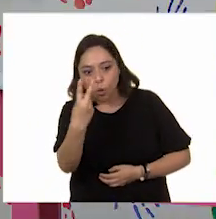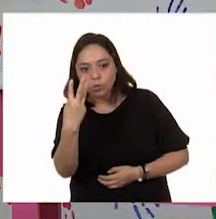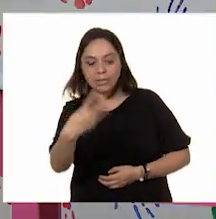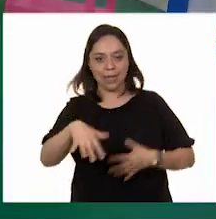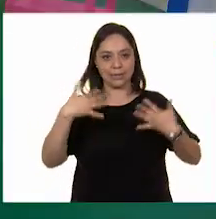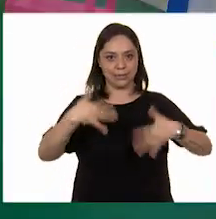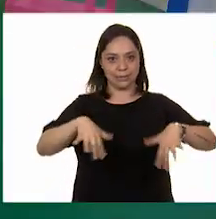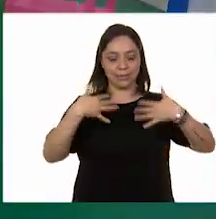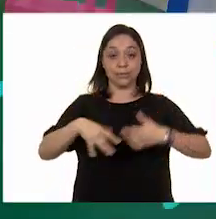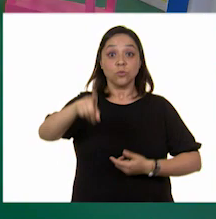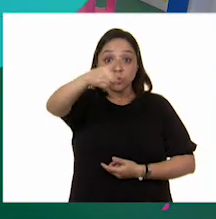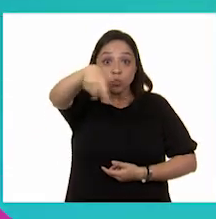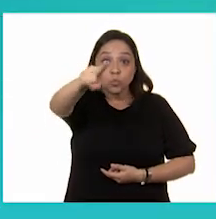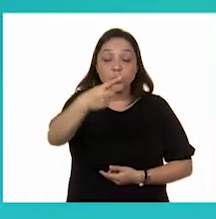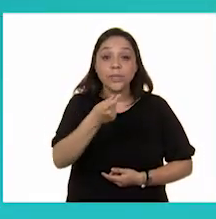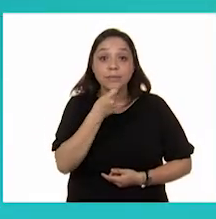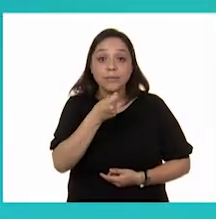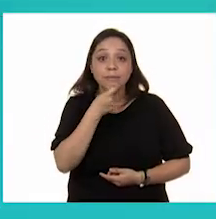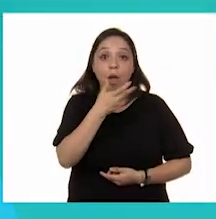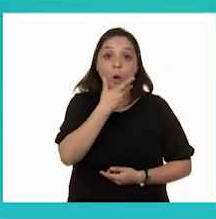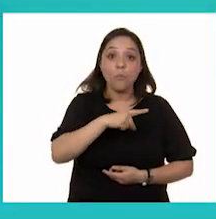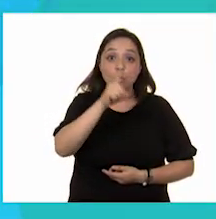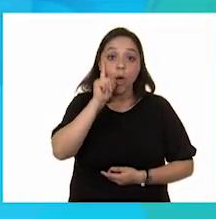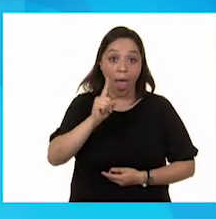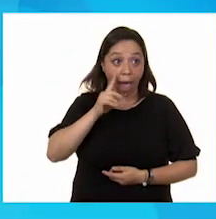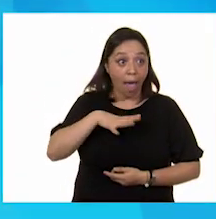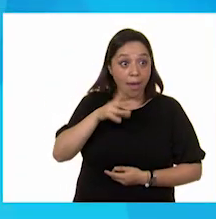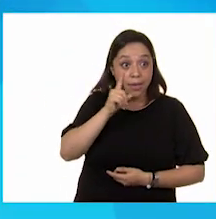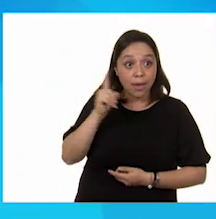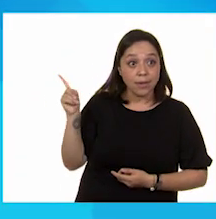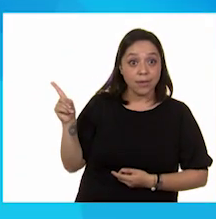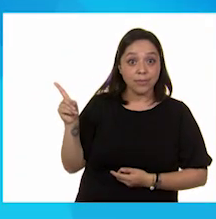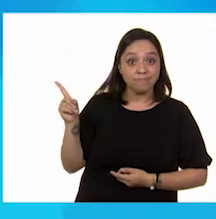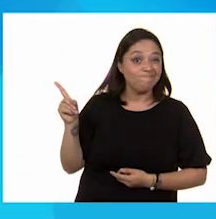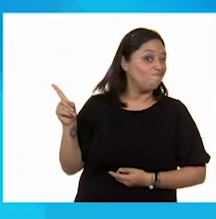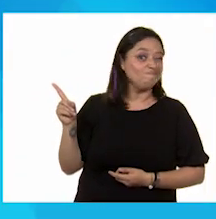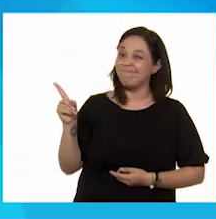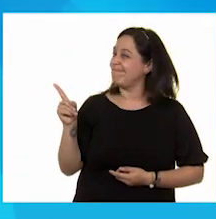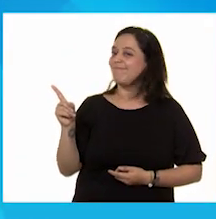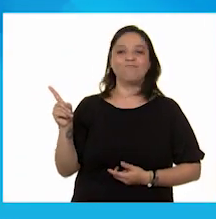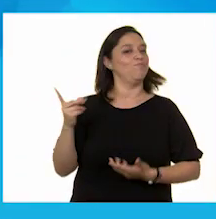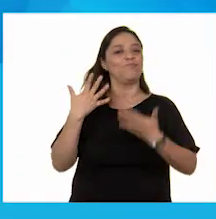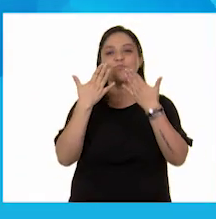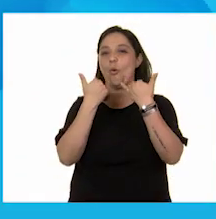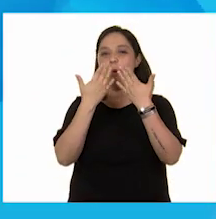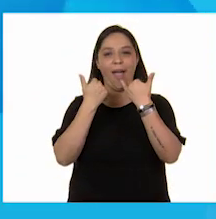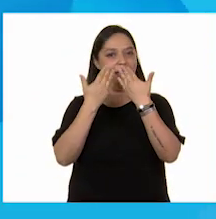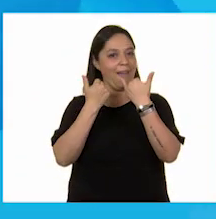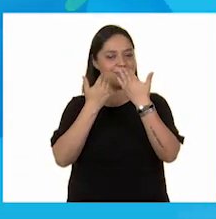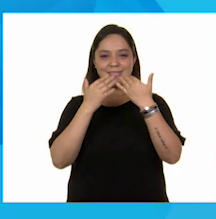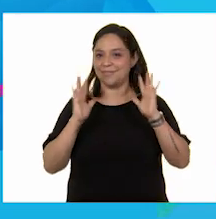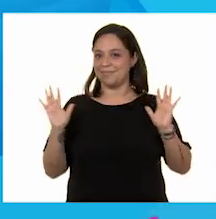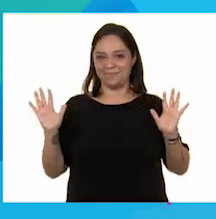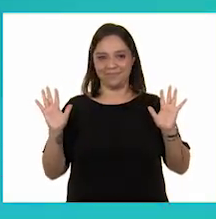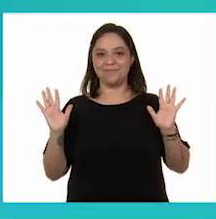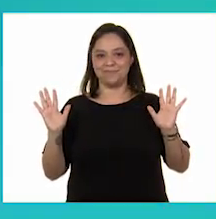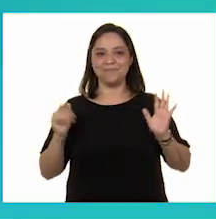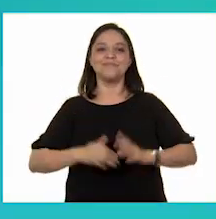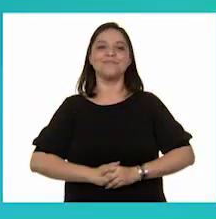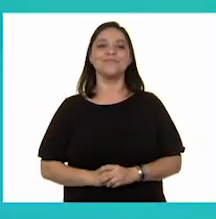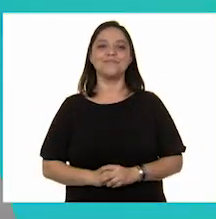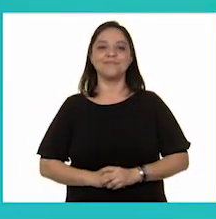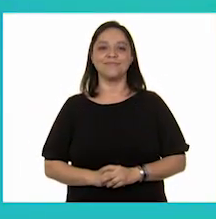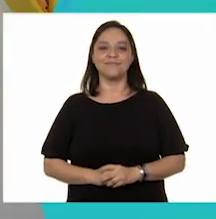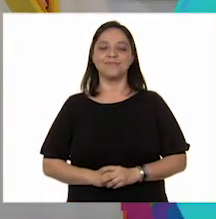niñas y niños la tienen? A ver, vamos a ver. Ay, como que no. No, ¿verdad? No, esta no. ¿Qué tiempo ha ganado? Bien.